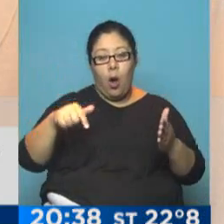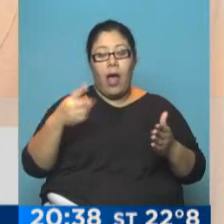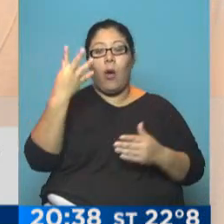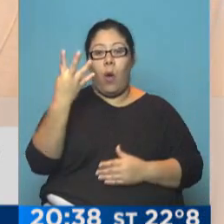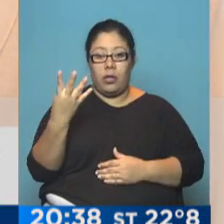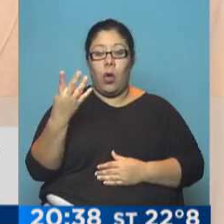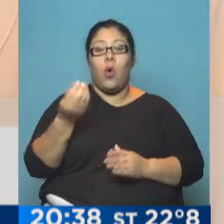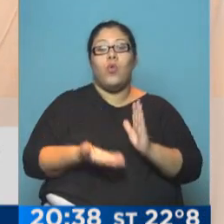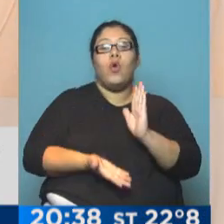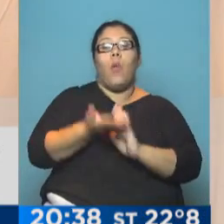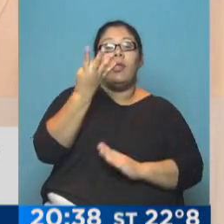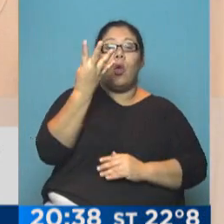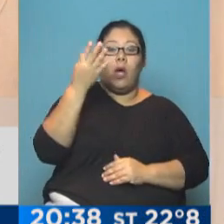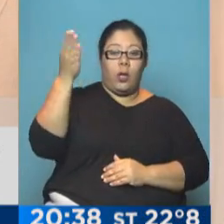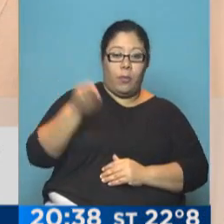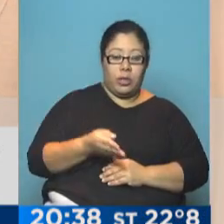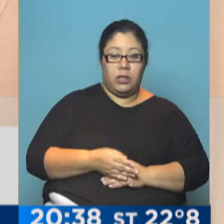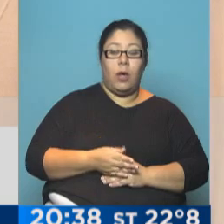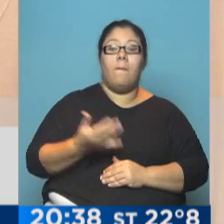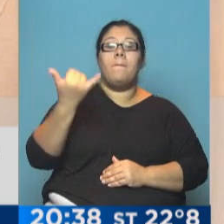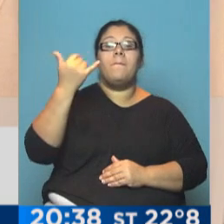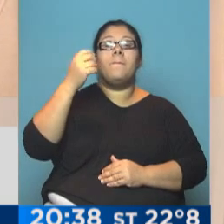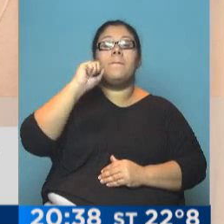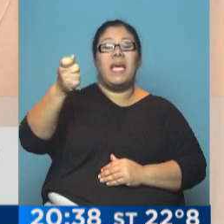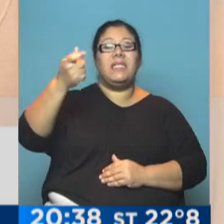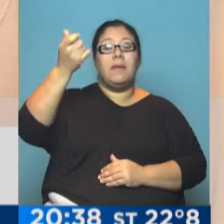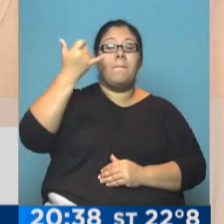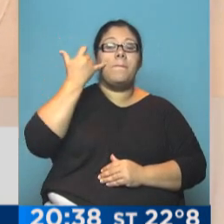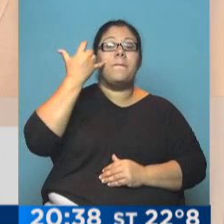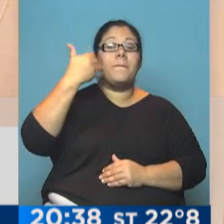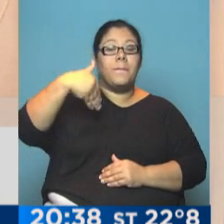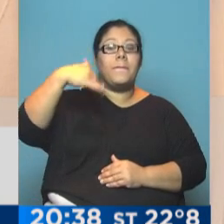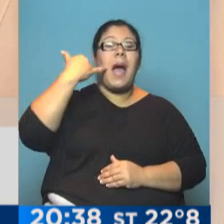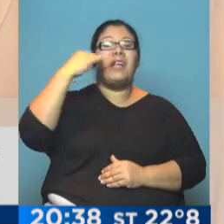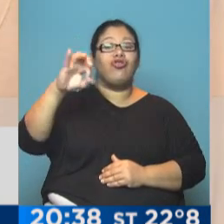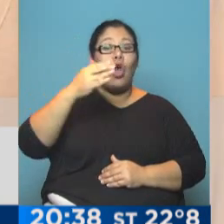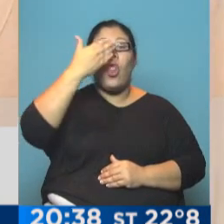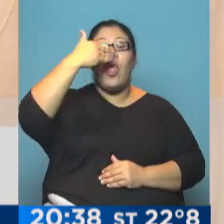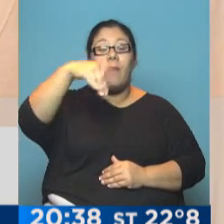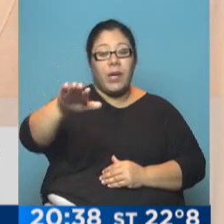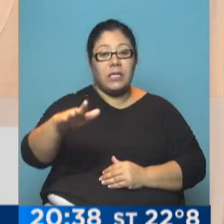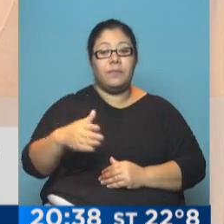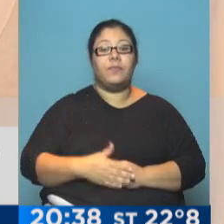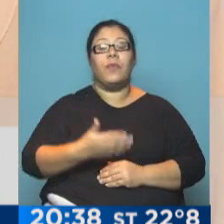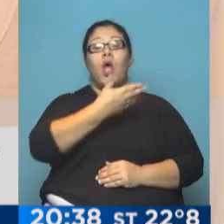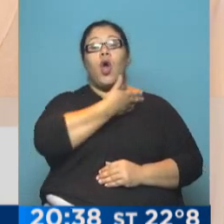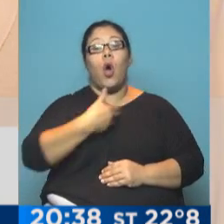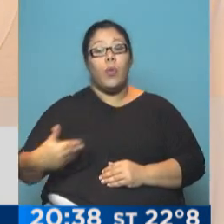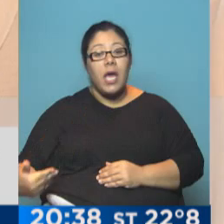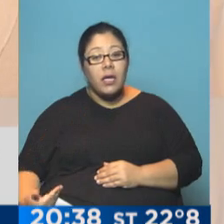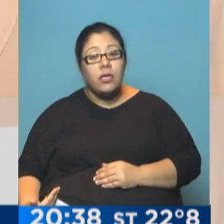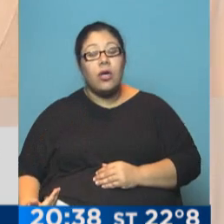¿Y después de mayo? Y después de mayo nosotros entendemos que el gobierno va hacia un plan de metas